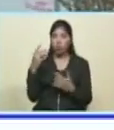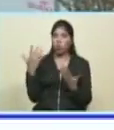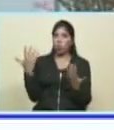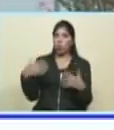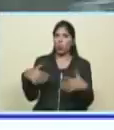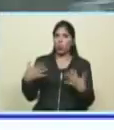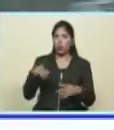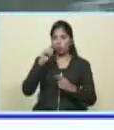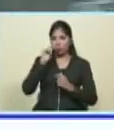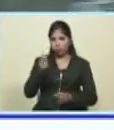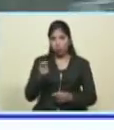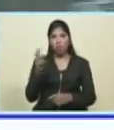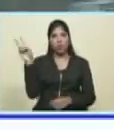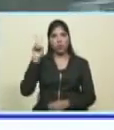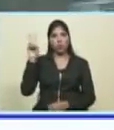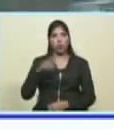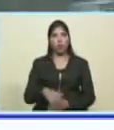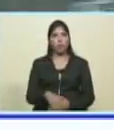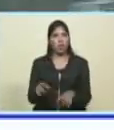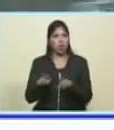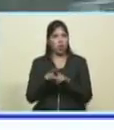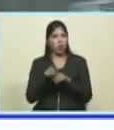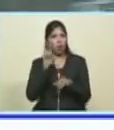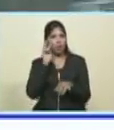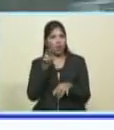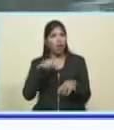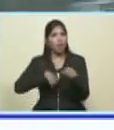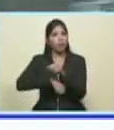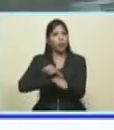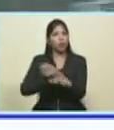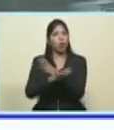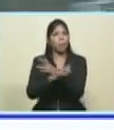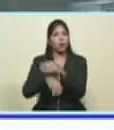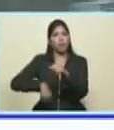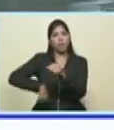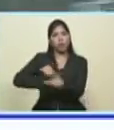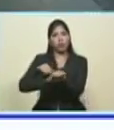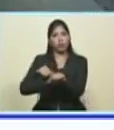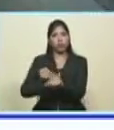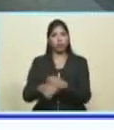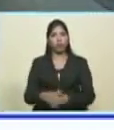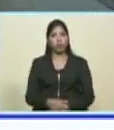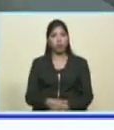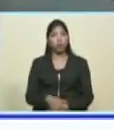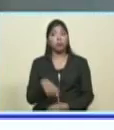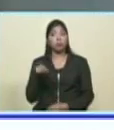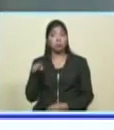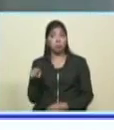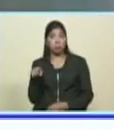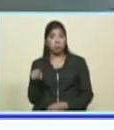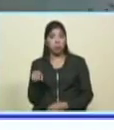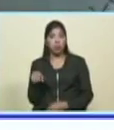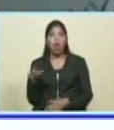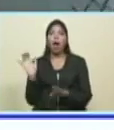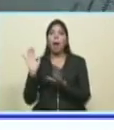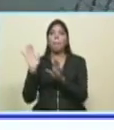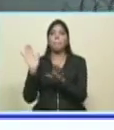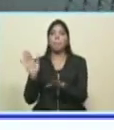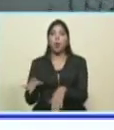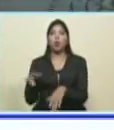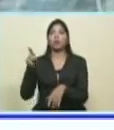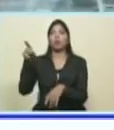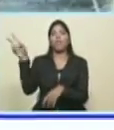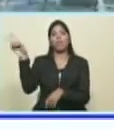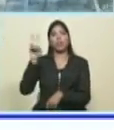Y además, es como quien ve un juego de fútbol, pues, además han tomado partido por el equipo de la revolución